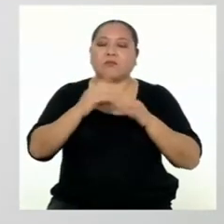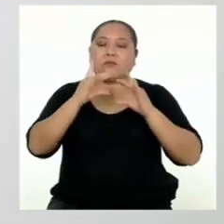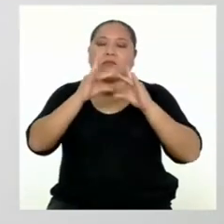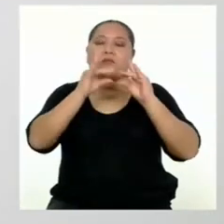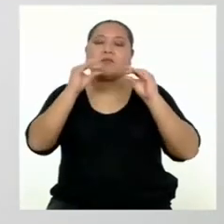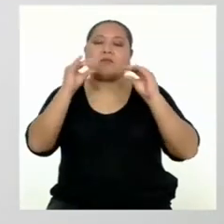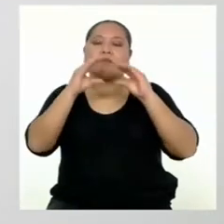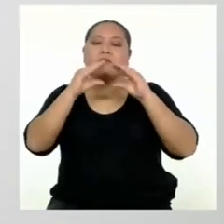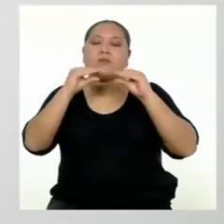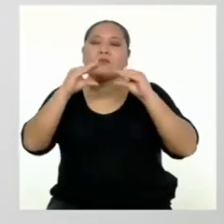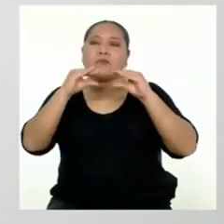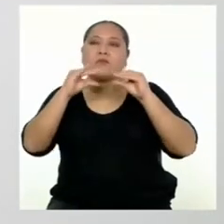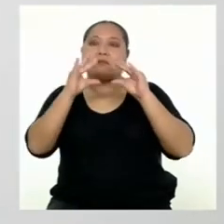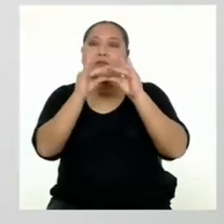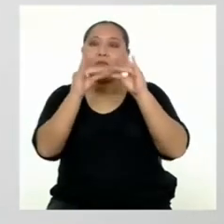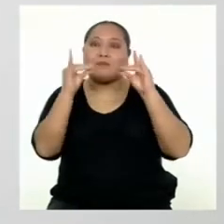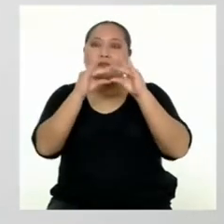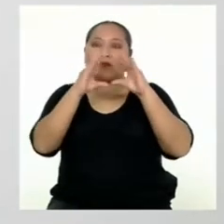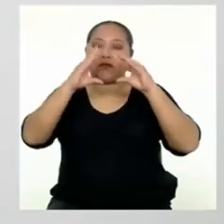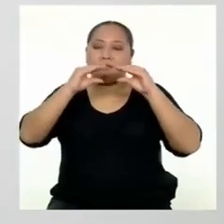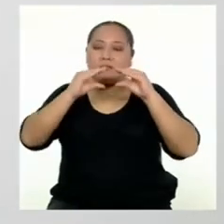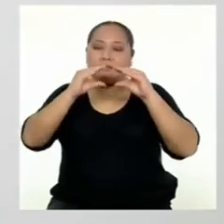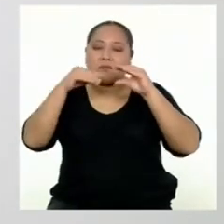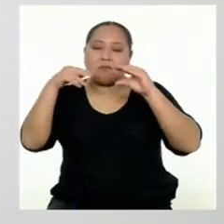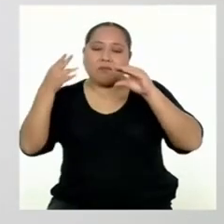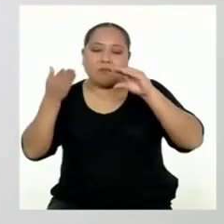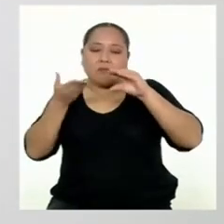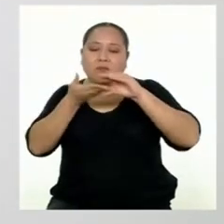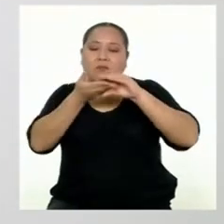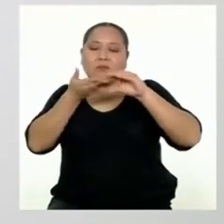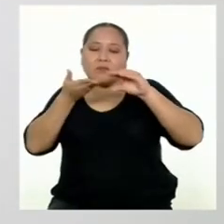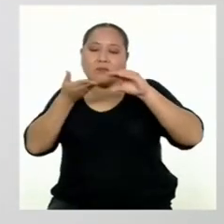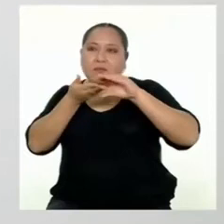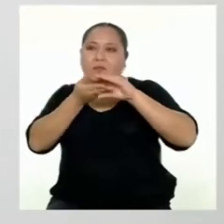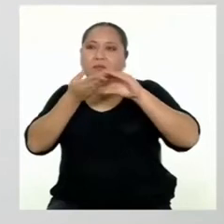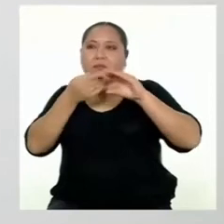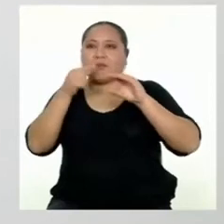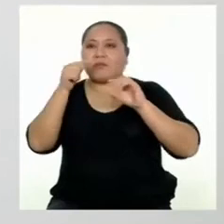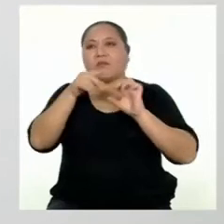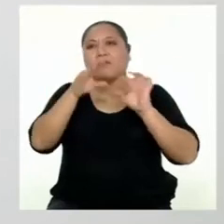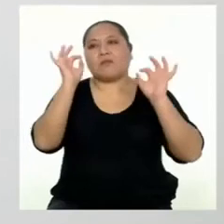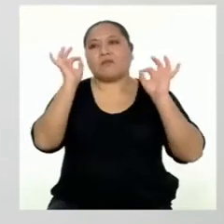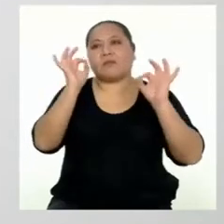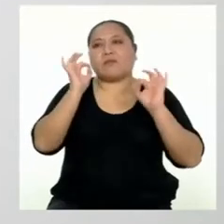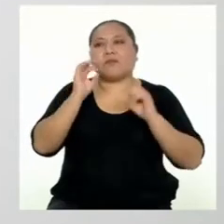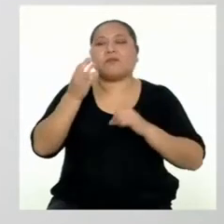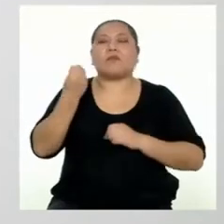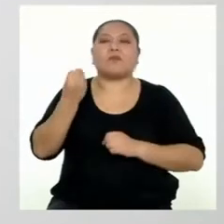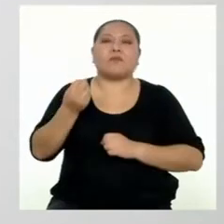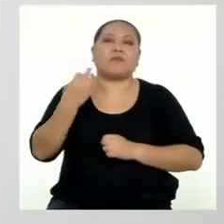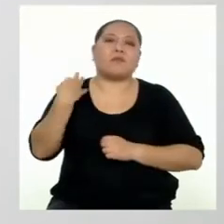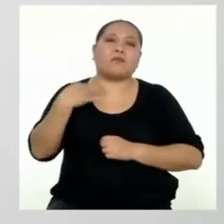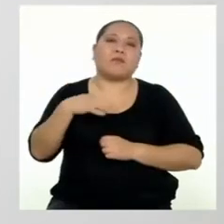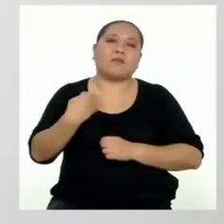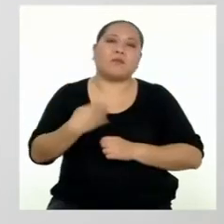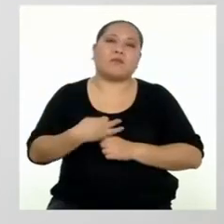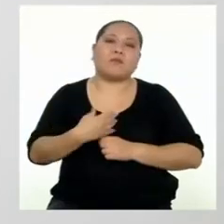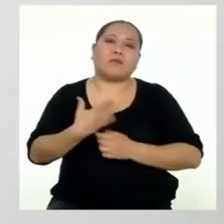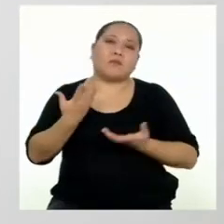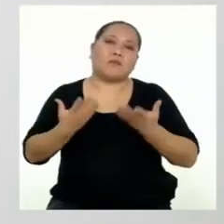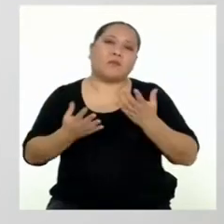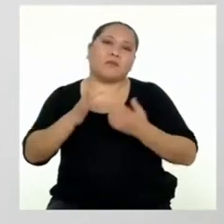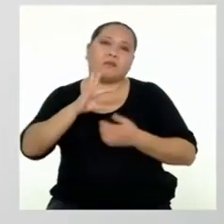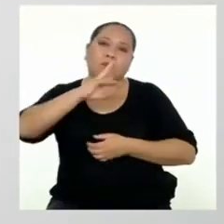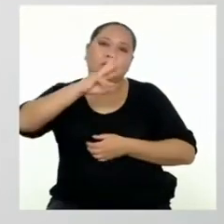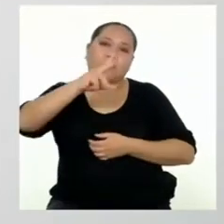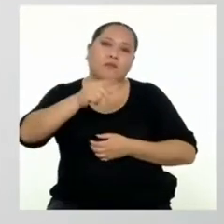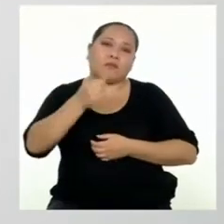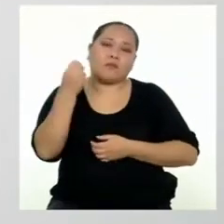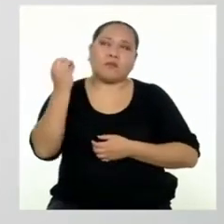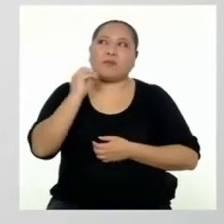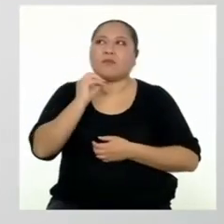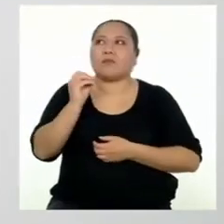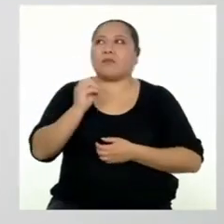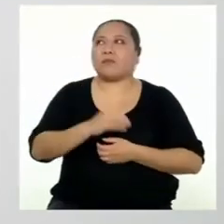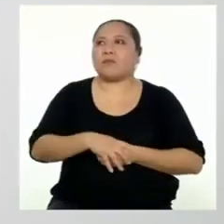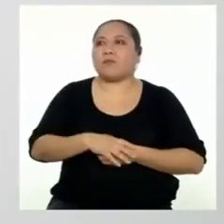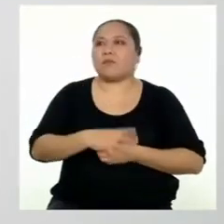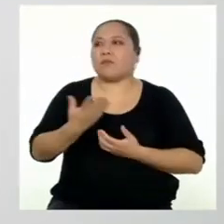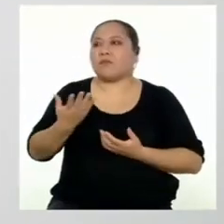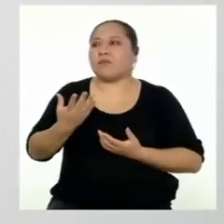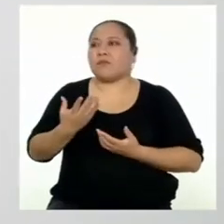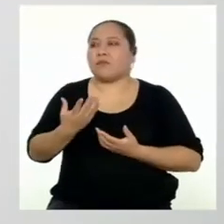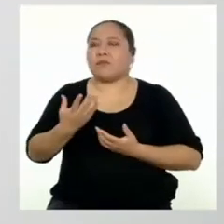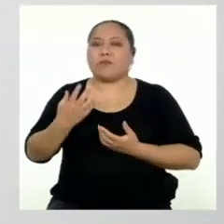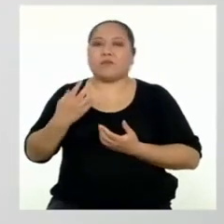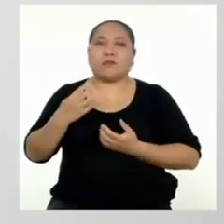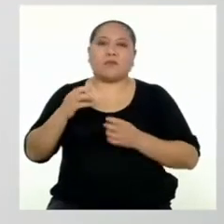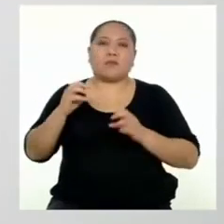colchón. Esto es un tanto arriesgado, porque siempre podemos ser víctimas de un robo o de algún